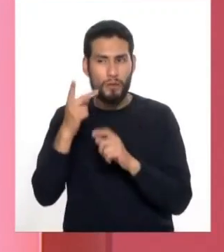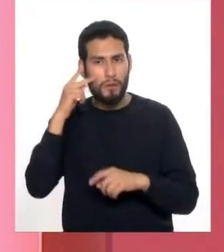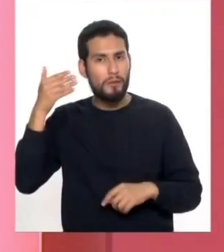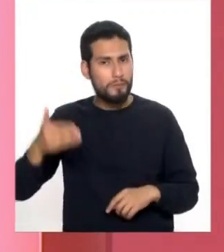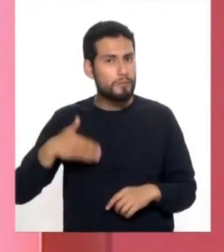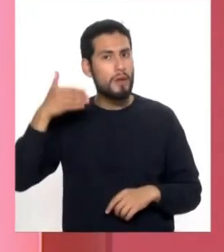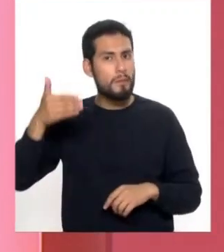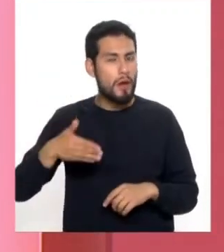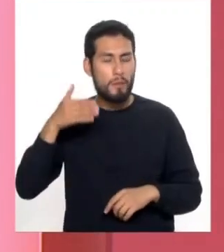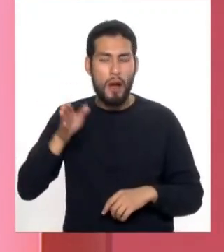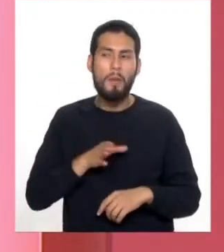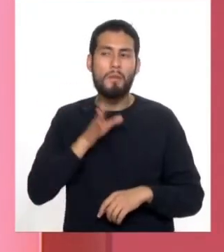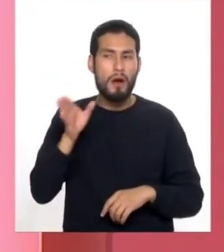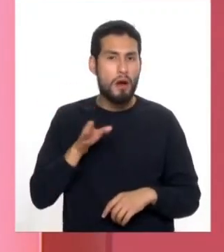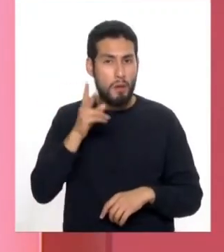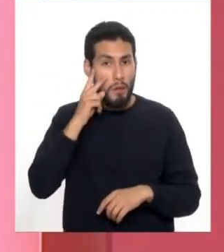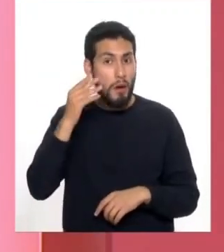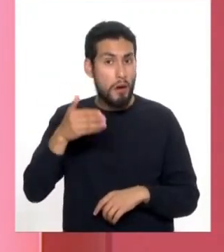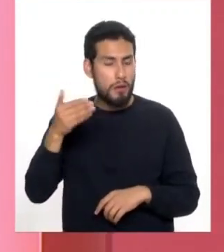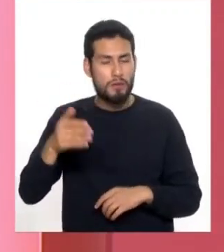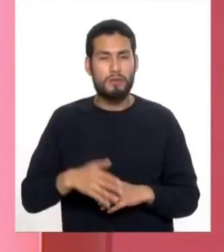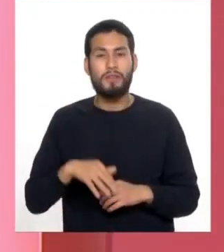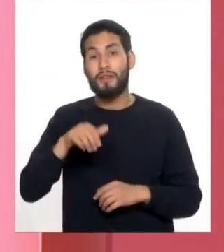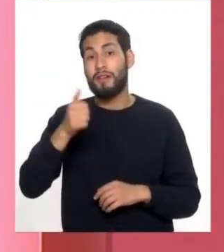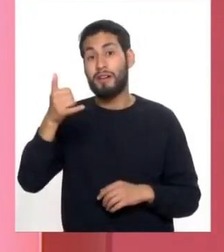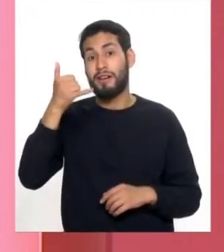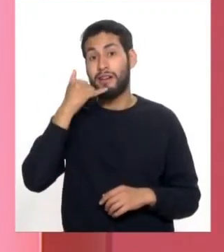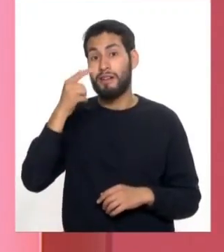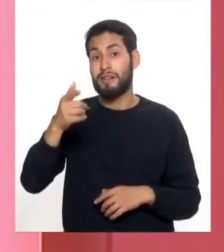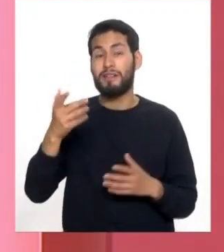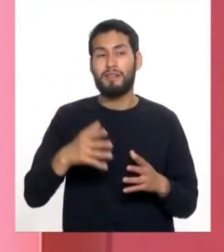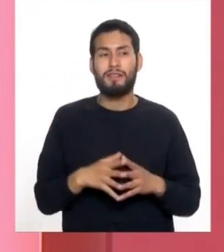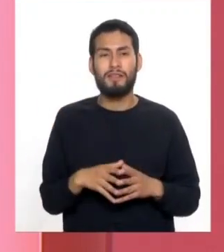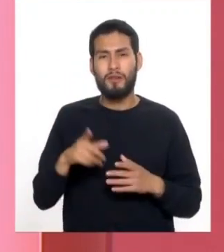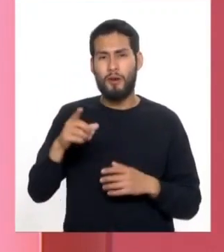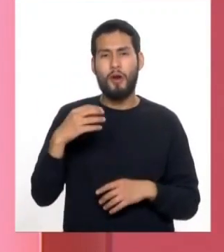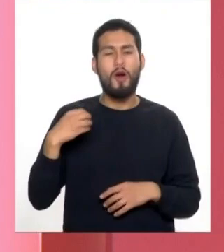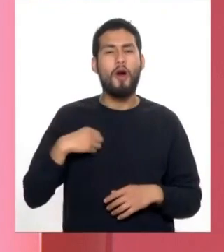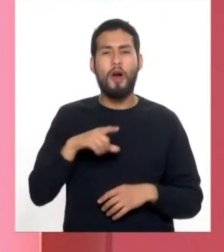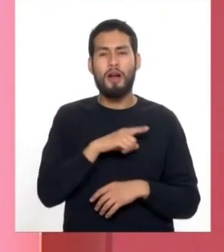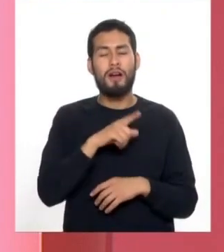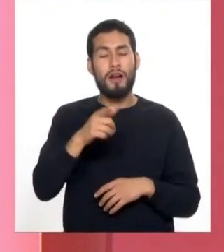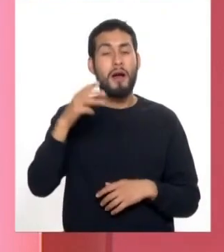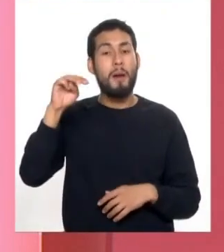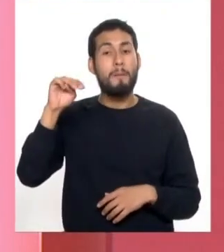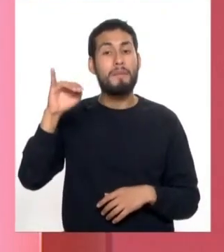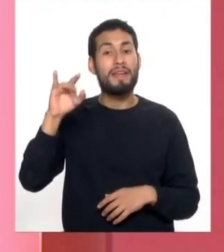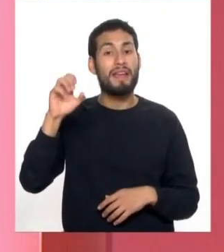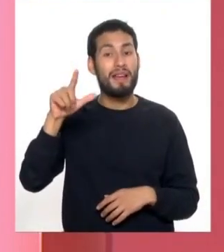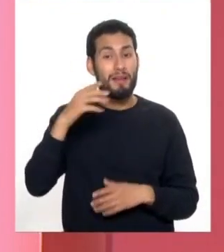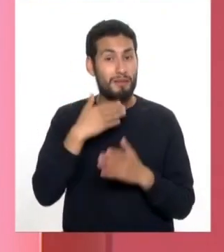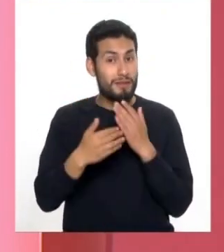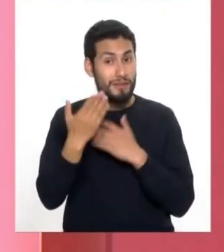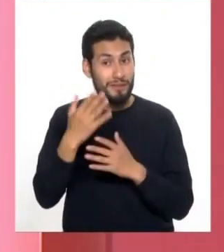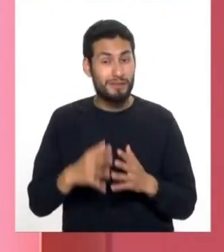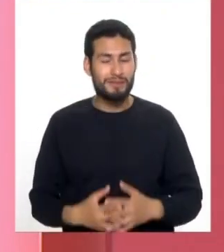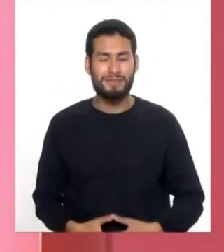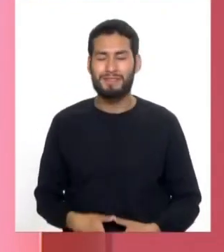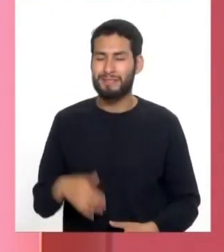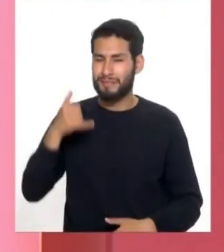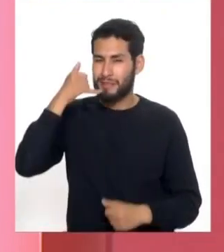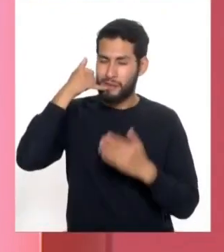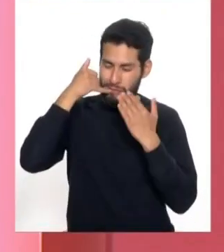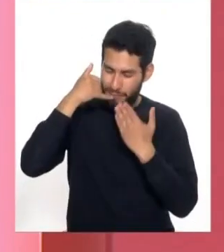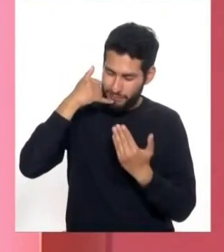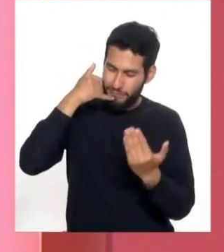ver cómo está evolucionando. Y tenemos otra llamada de San de los Olivos. Miguel, buenos días. Buenos días, doctora Roxana,